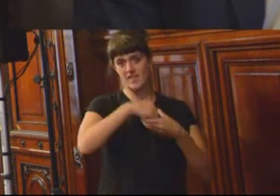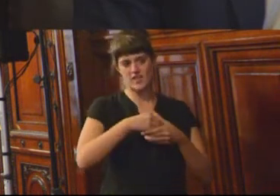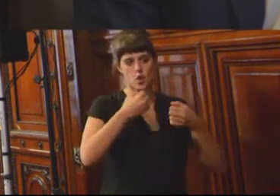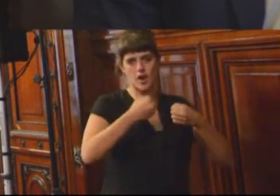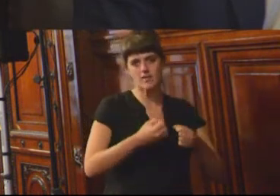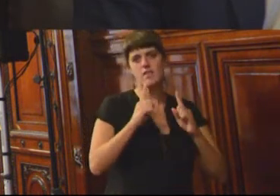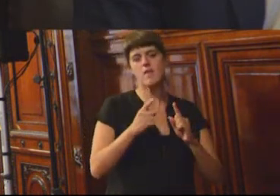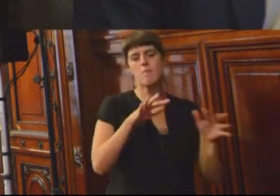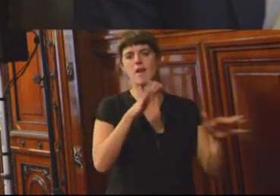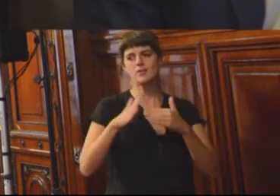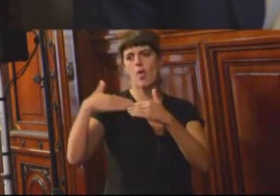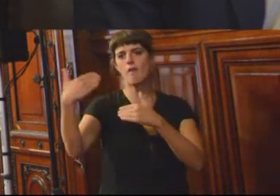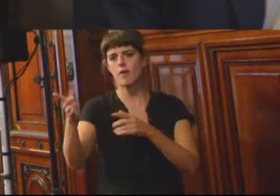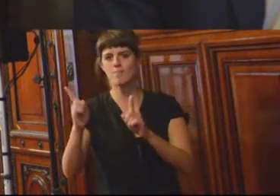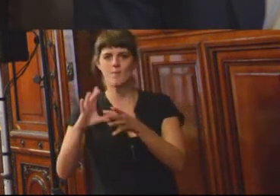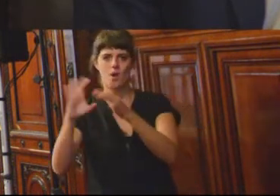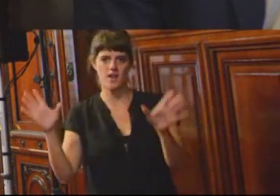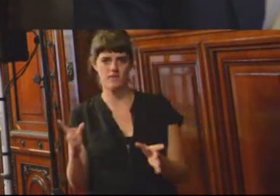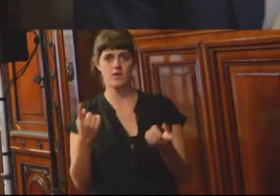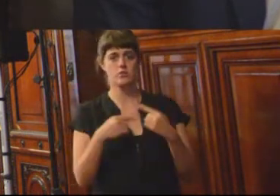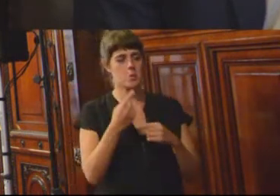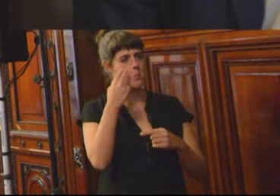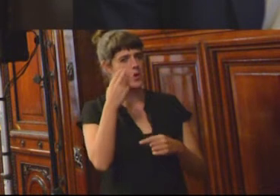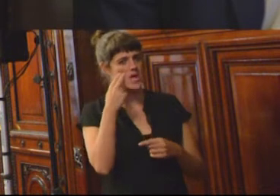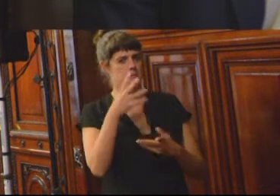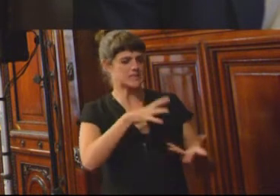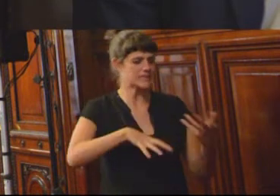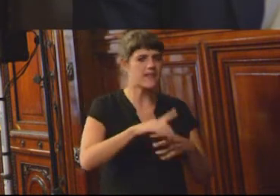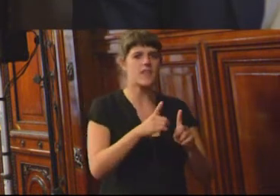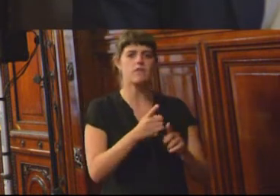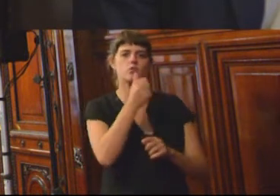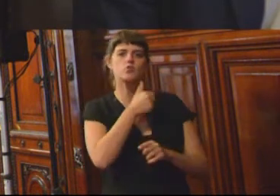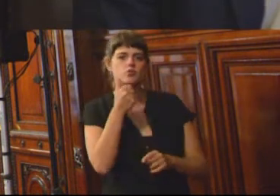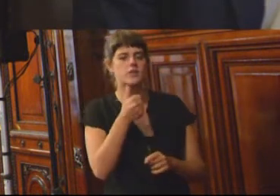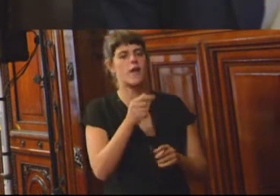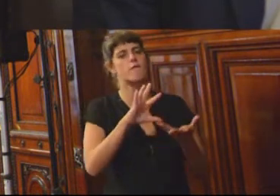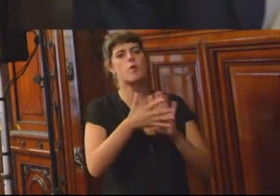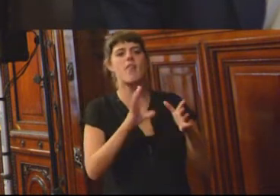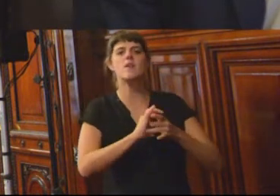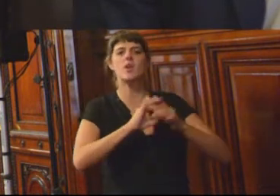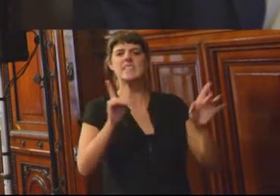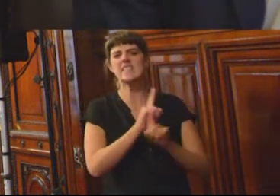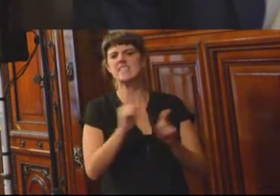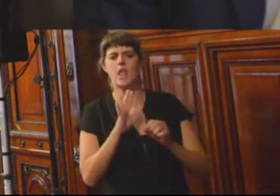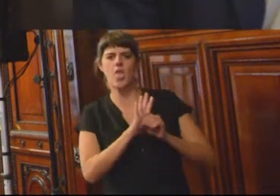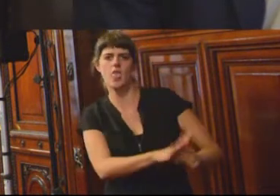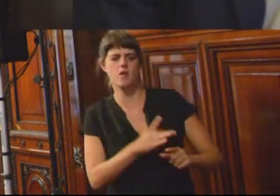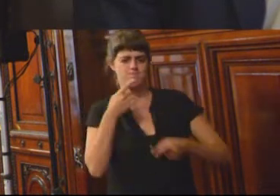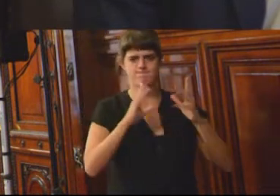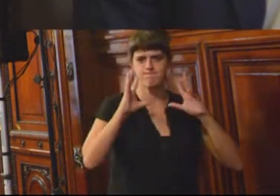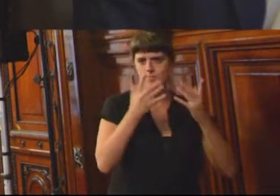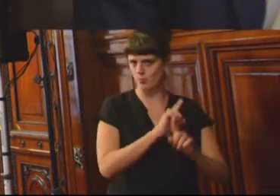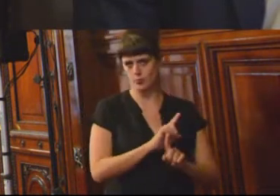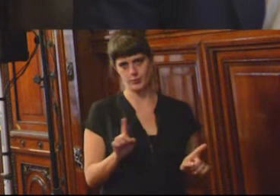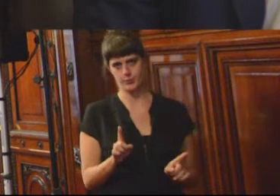Los conflictos deben resolverse de forma democrática, sin humillación ni sometimiento. Existencia de reglas y procedimientos con la absoluta